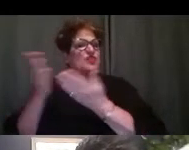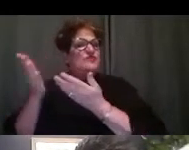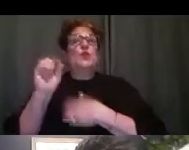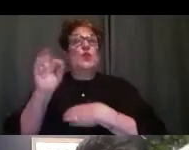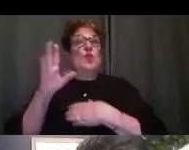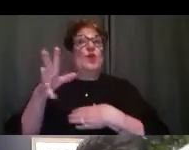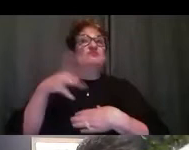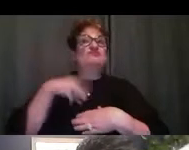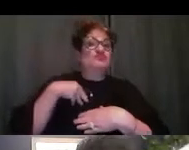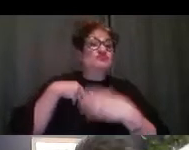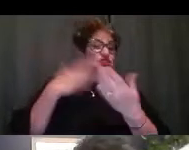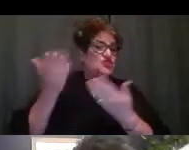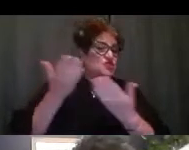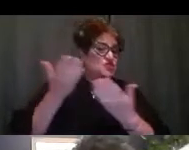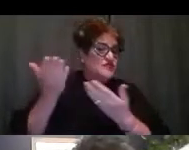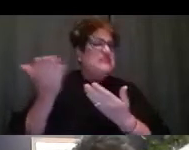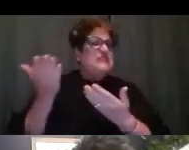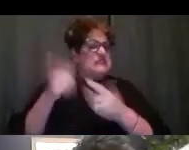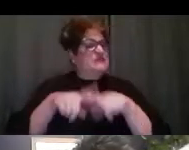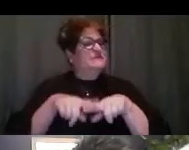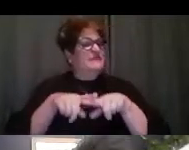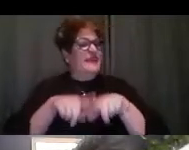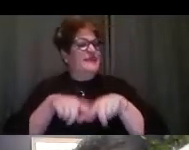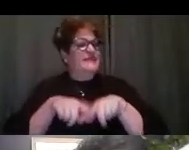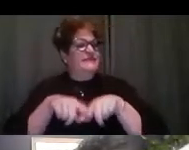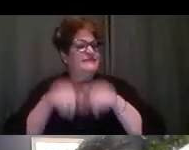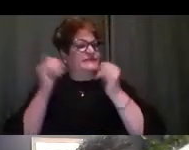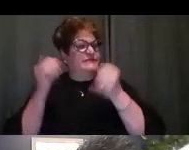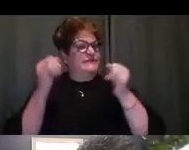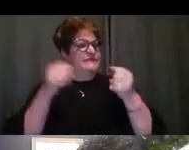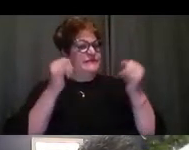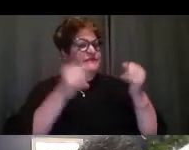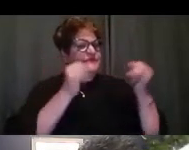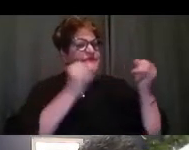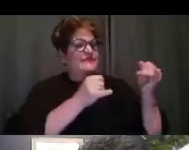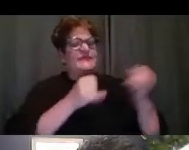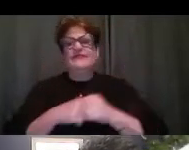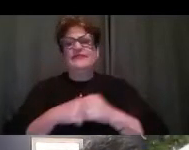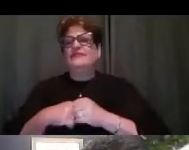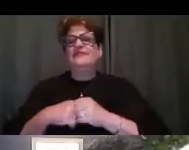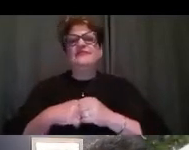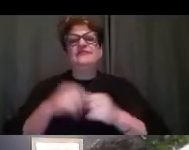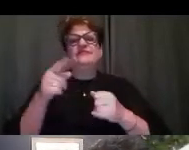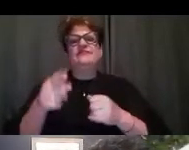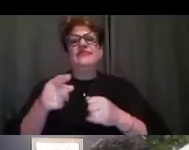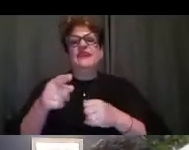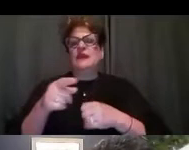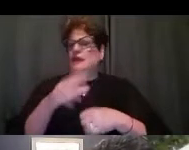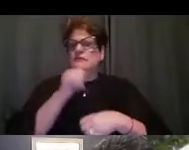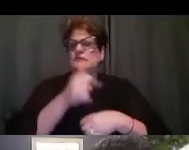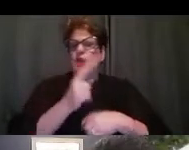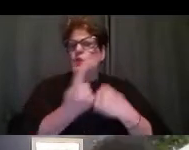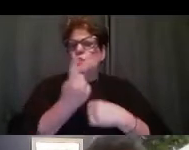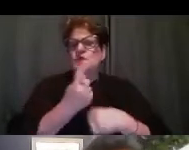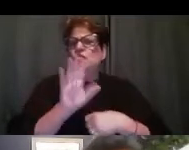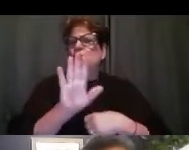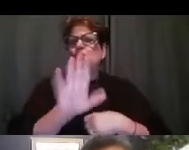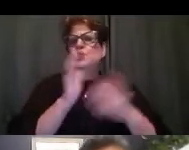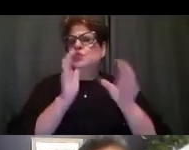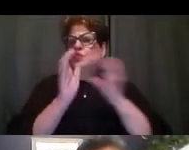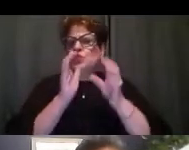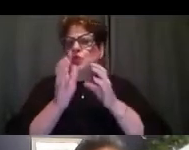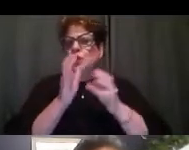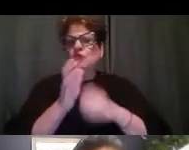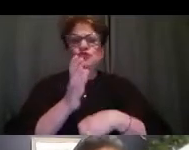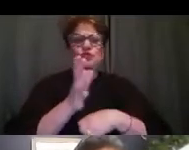escogían ese servicio o no. Es importante saber que no es siempre sobre la